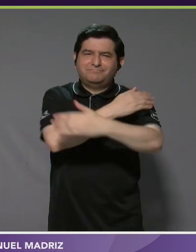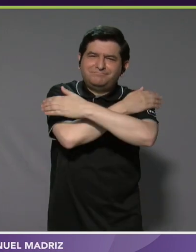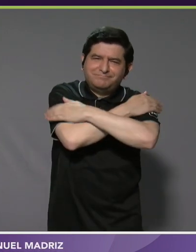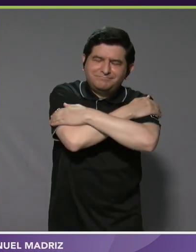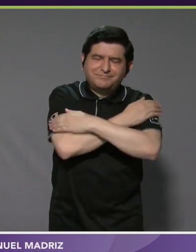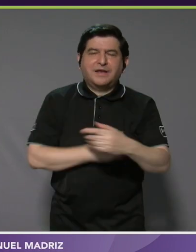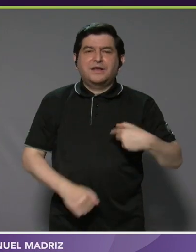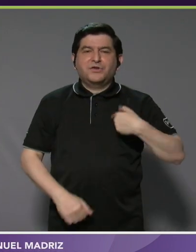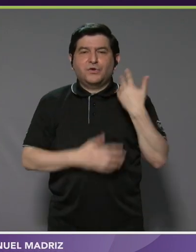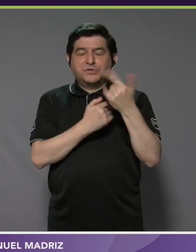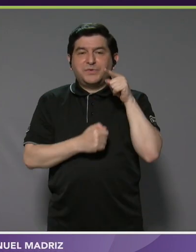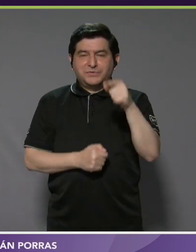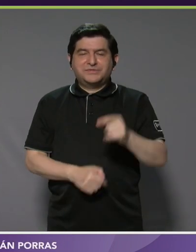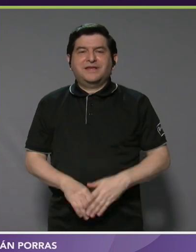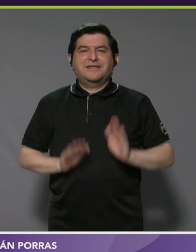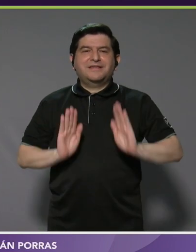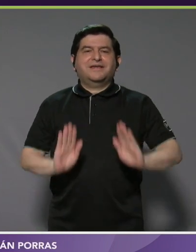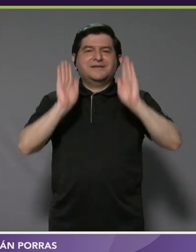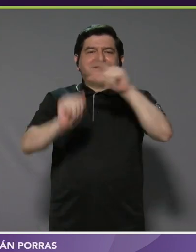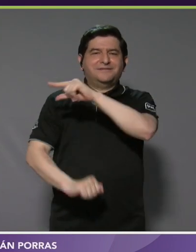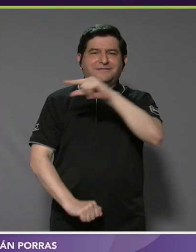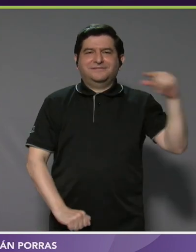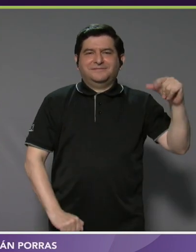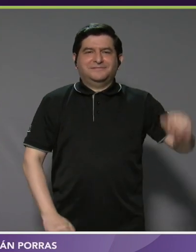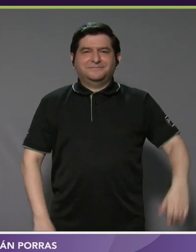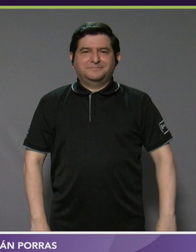abrazo y espero que pasen una excelente semana.